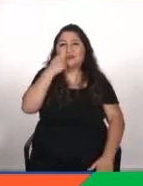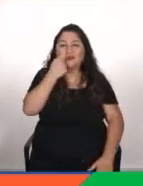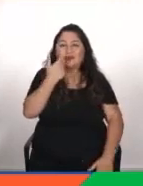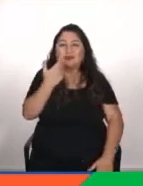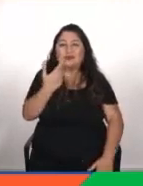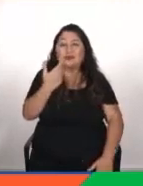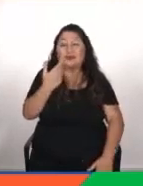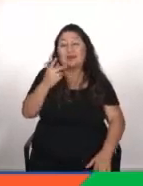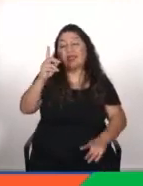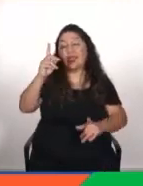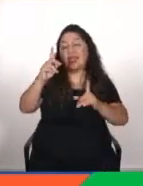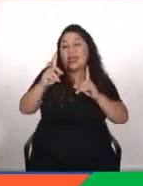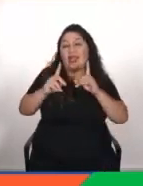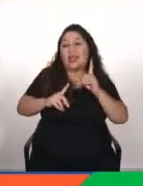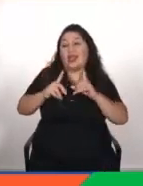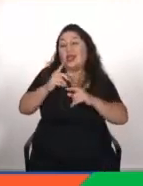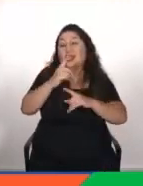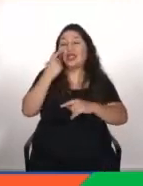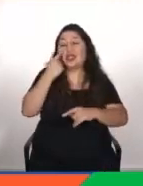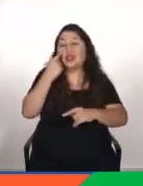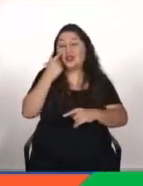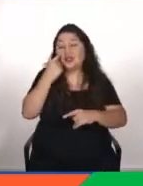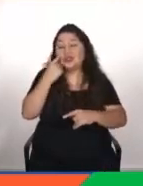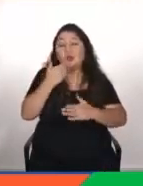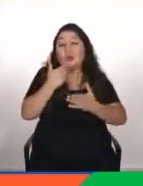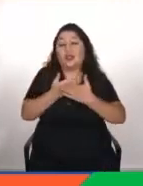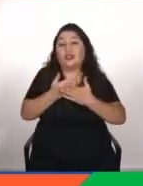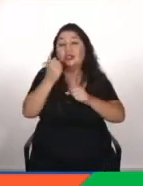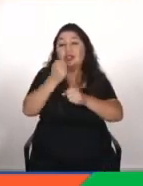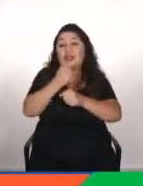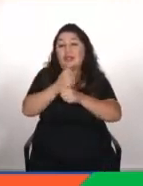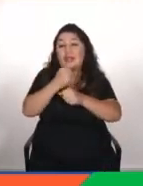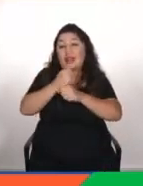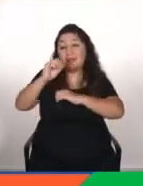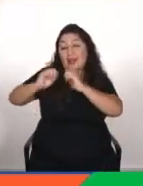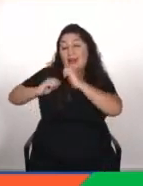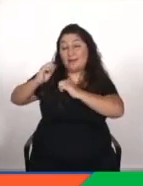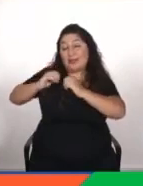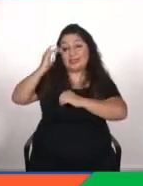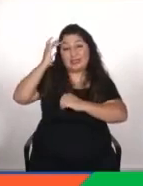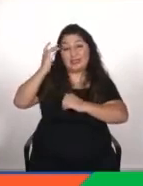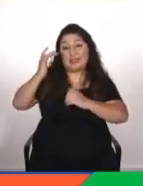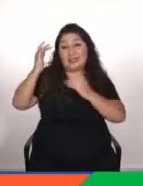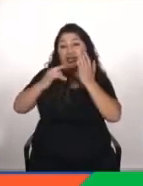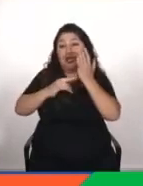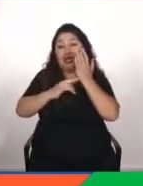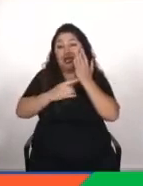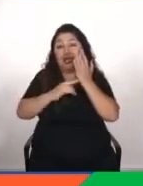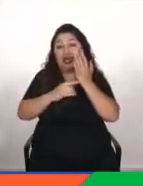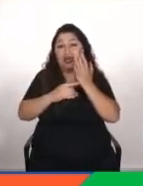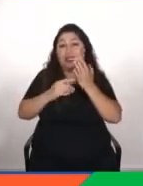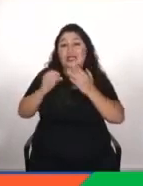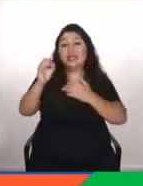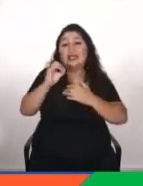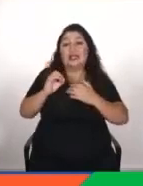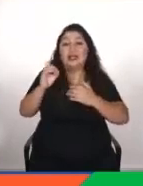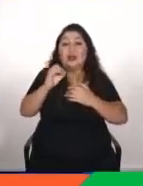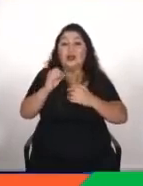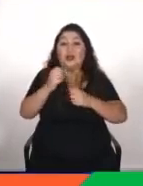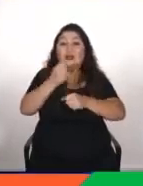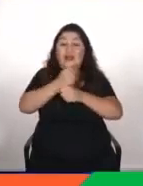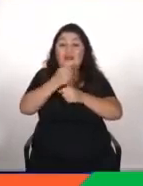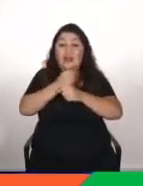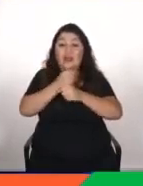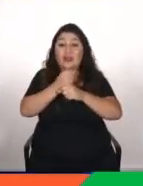para el que lo conozca cuando trabajas con datos ya sea para machine learning o para análisis la extensión de archivos con los que se suele trabajar